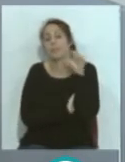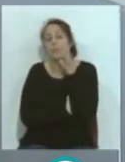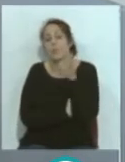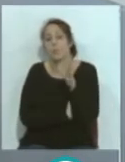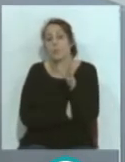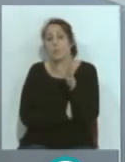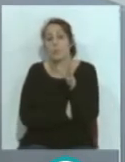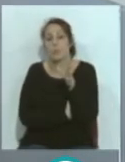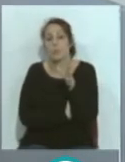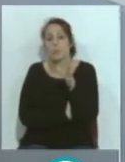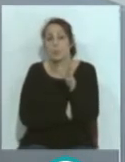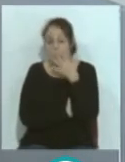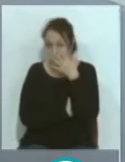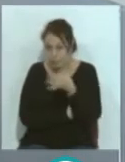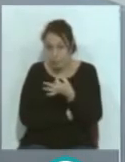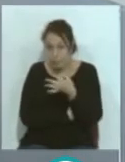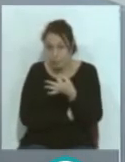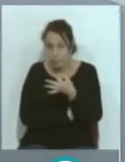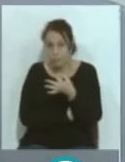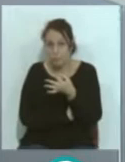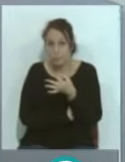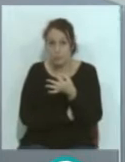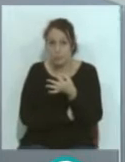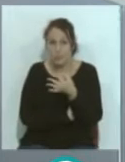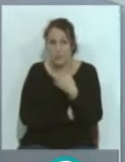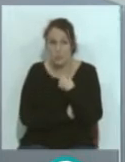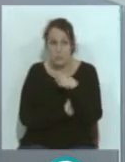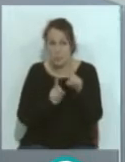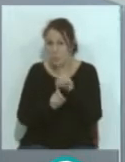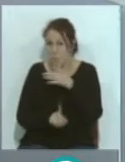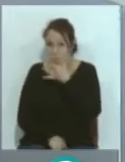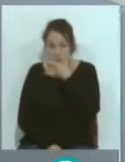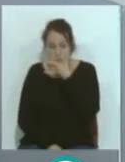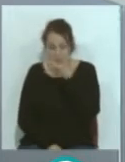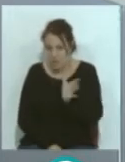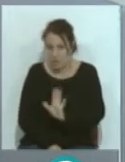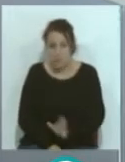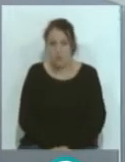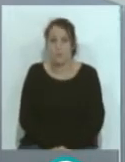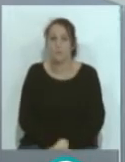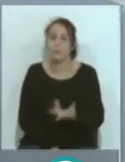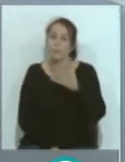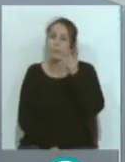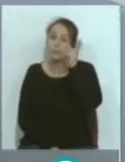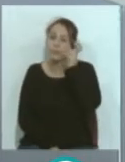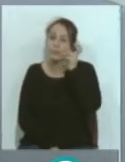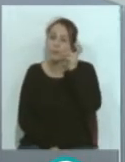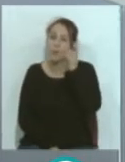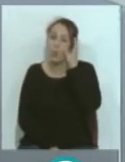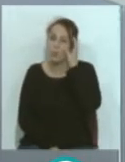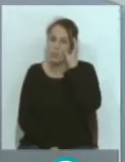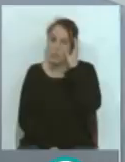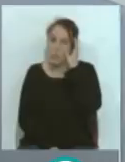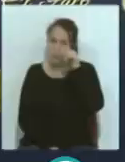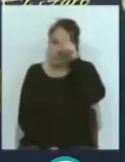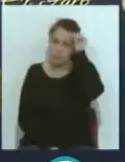realmente ha sido bochornoso, bochornoso. Escuchamos al técnico del Cádiz Club de